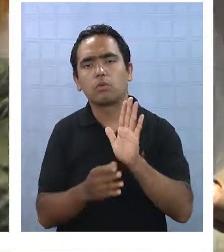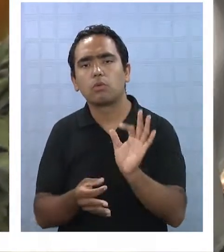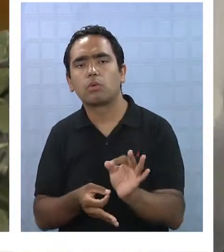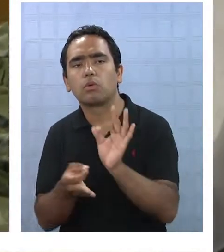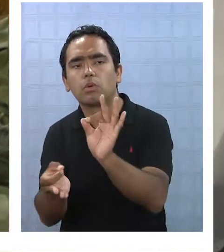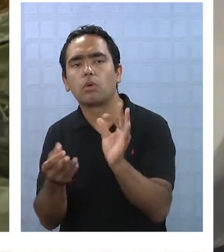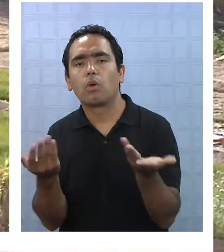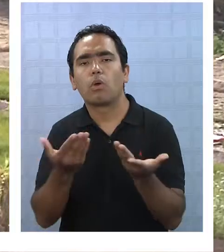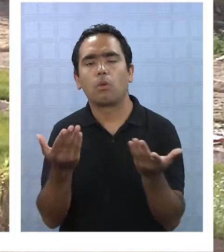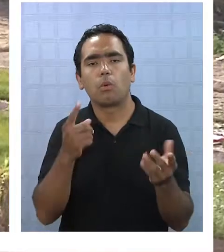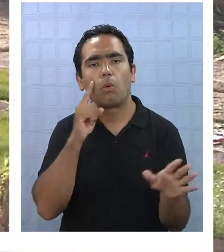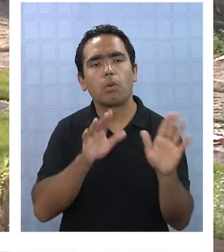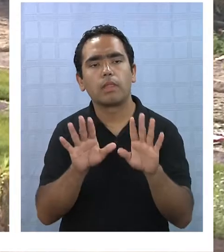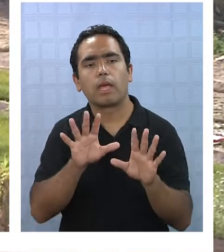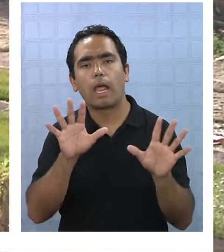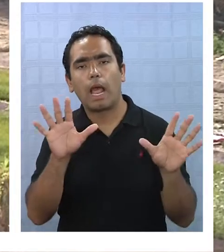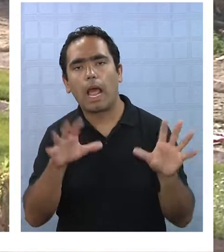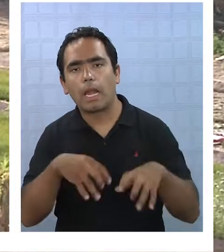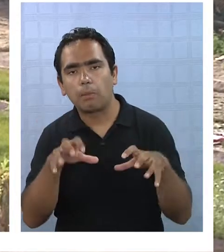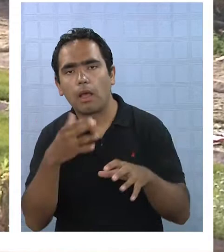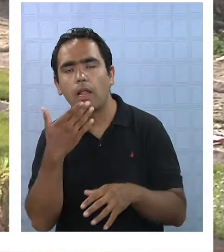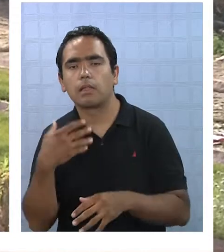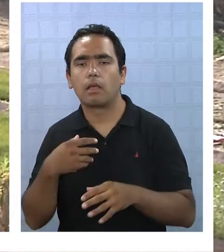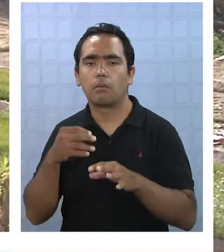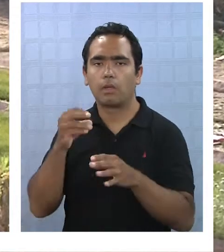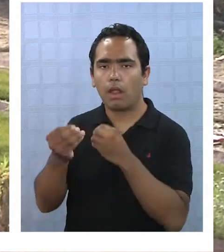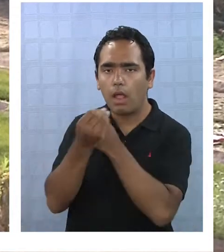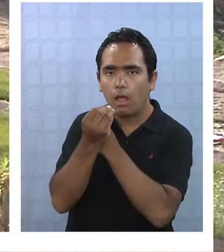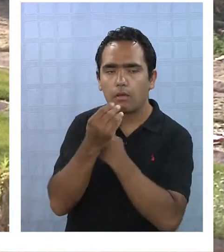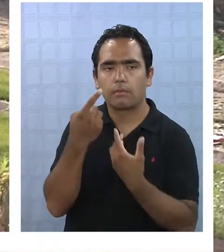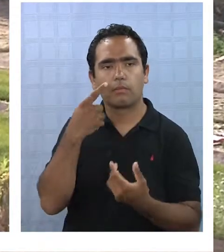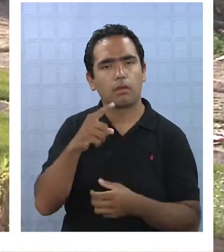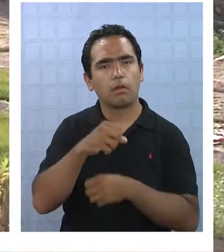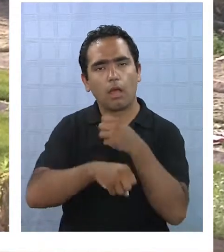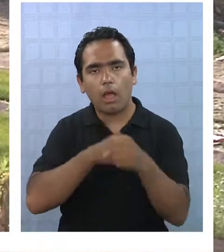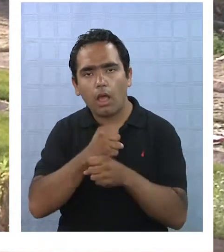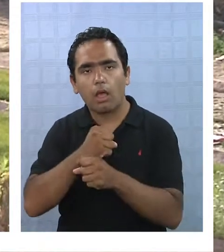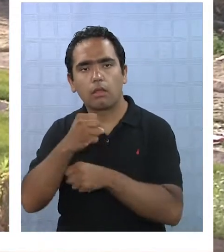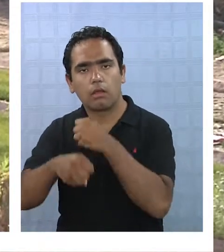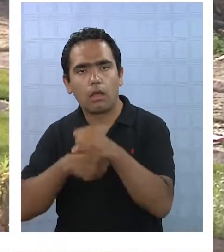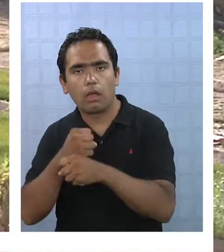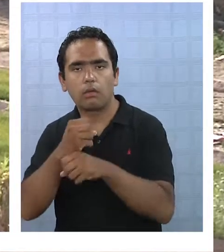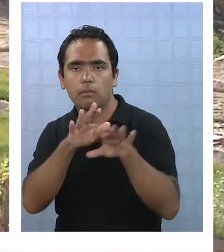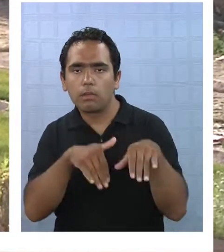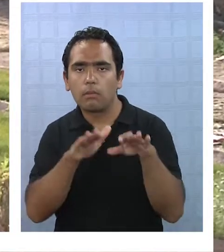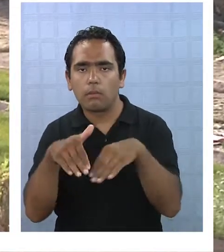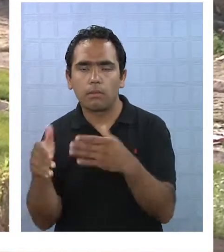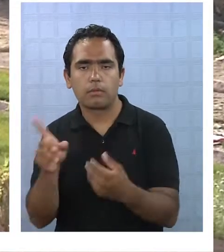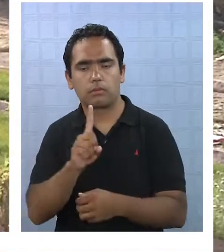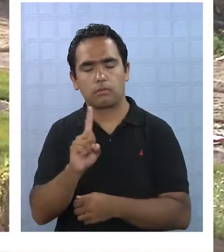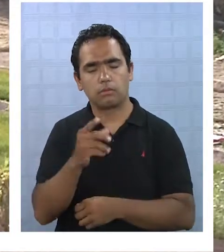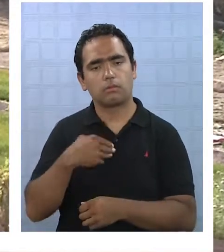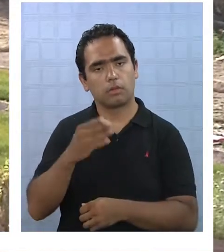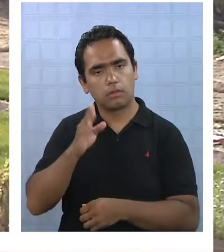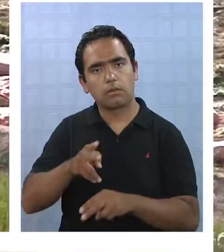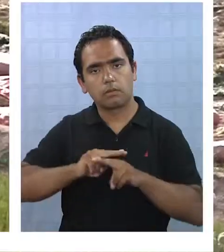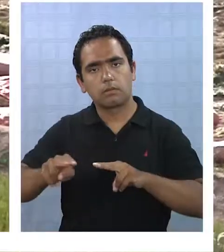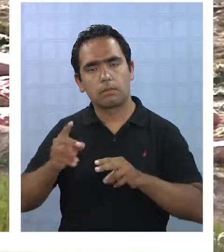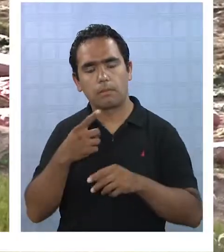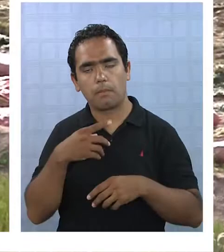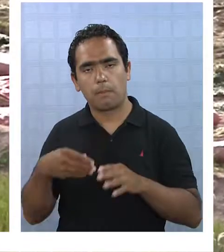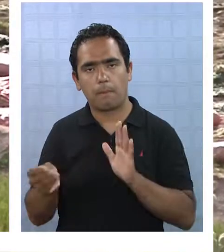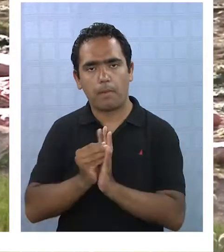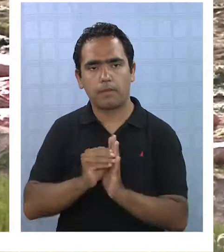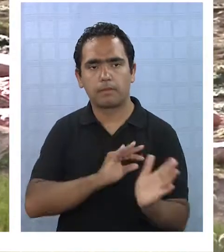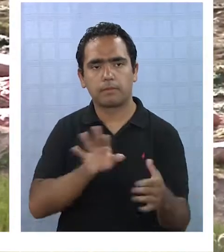alimentos, sus animales, está bien. Pero no está bien todos los años y hemos venido todos los años haciendo lo mismo. La propuesta del consejero